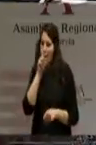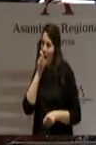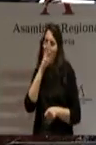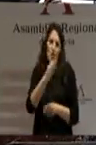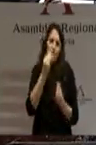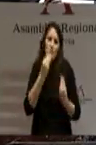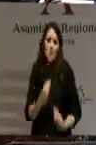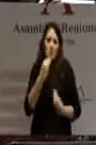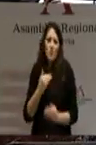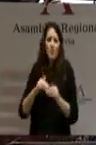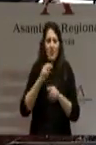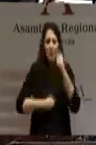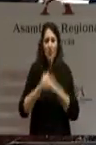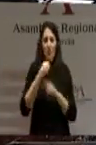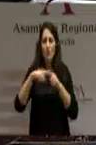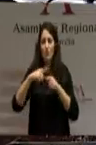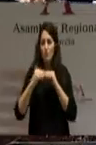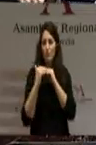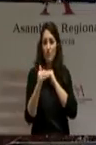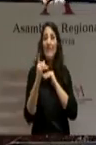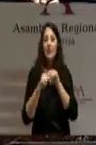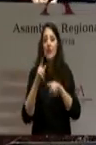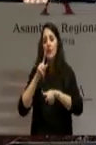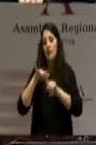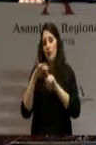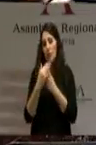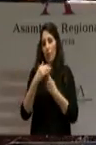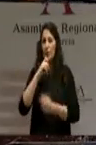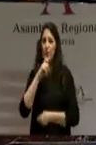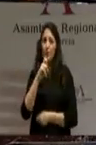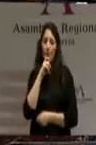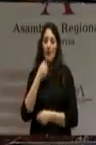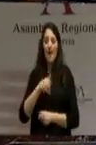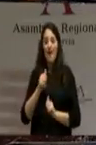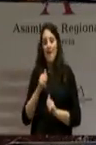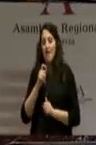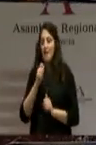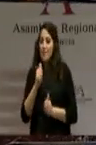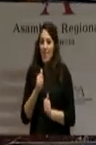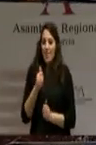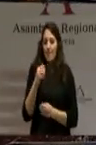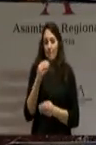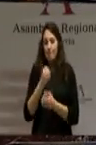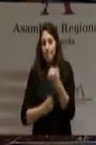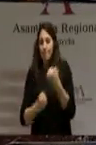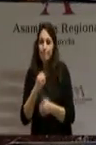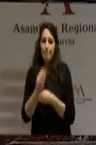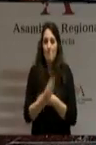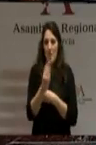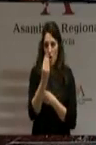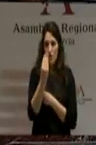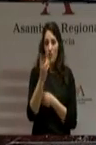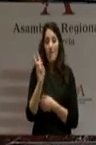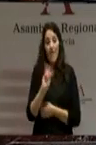y vivido también momentos difíciles que empezamos a superar. Ramón Luis Valcárcel se va